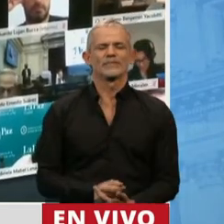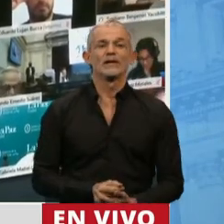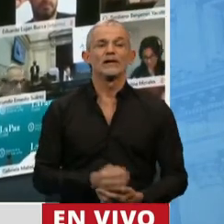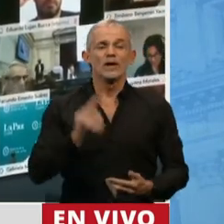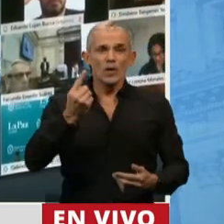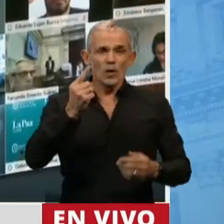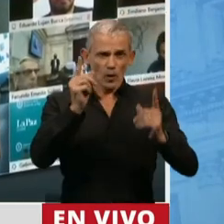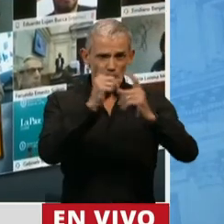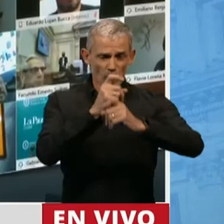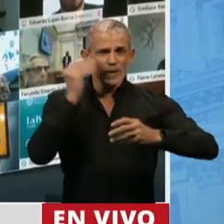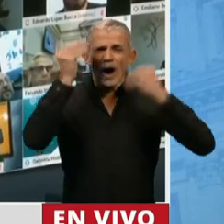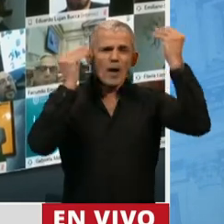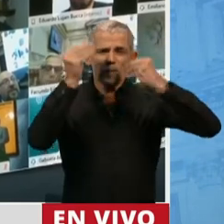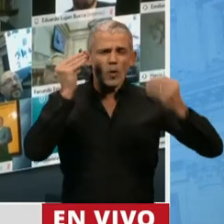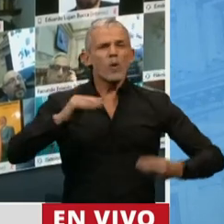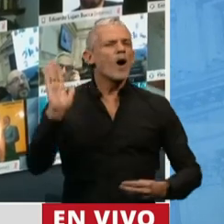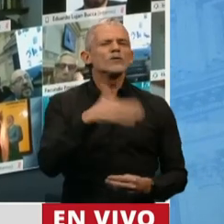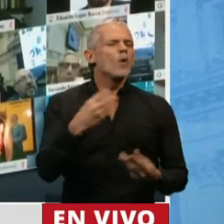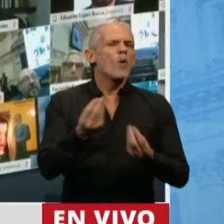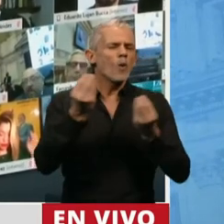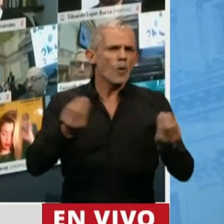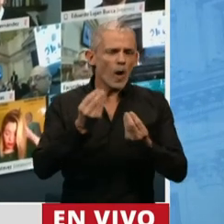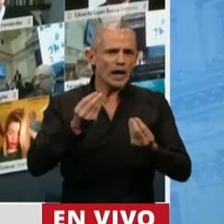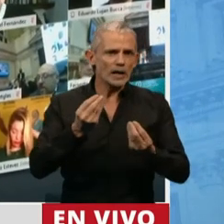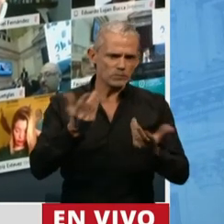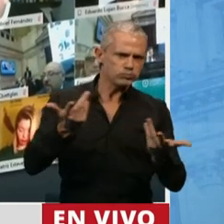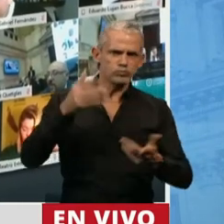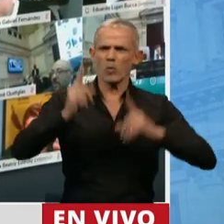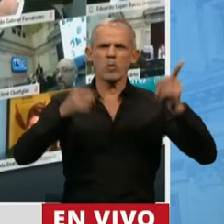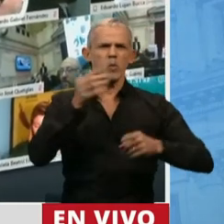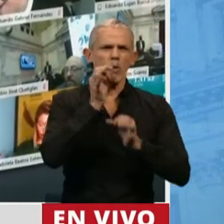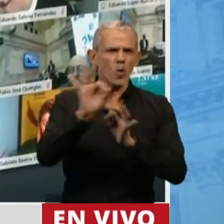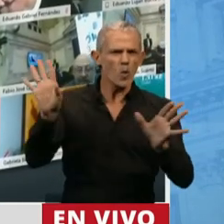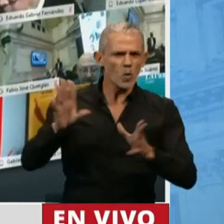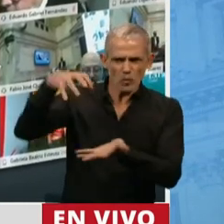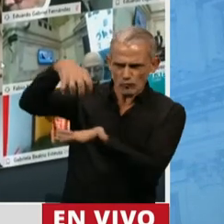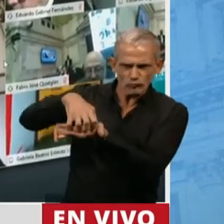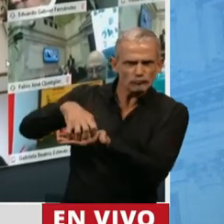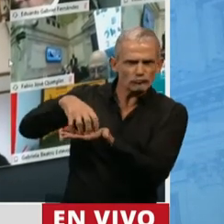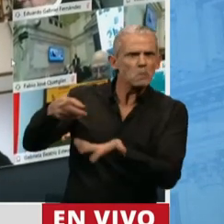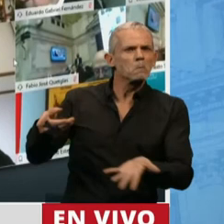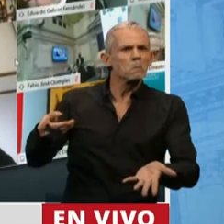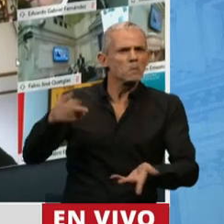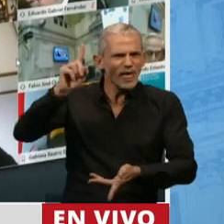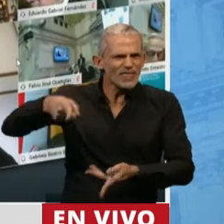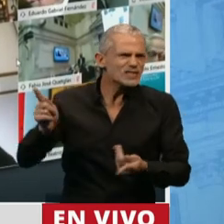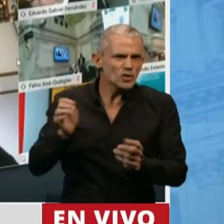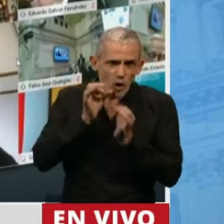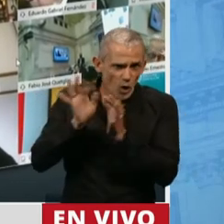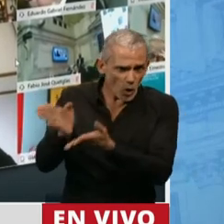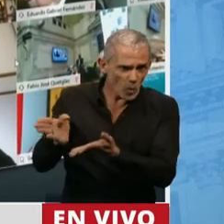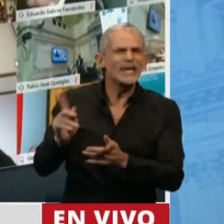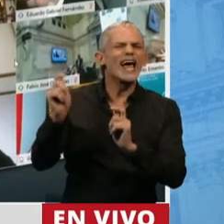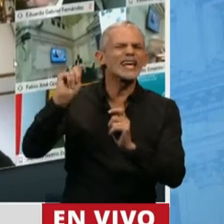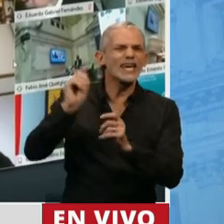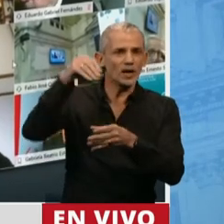Una cuestión que nos preocupa también es la arbitrariedad que puede tener el Consejo Consultivo a la hora de decidir quiénes